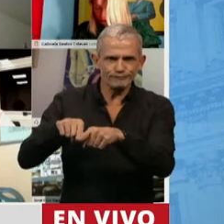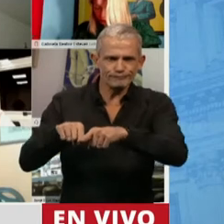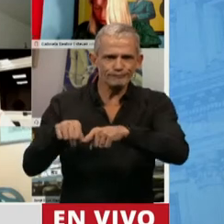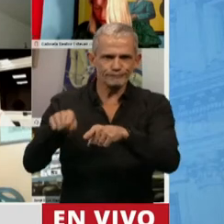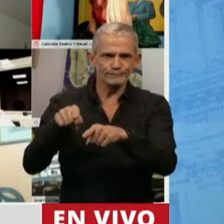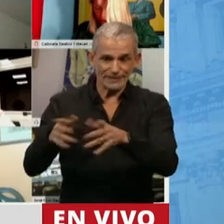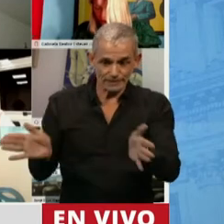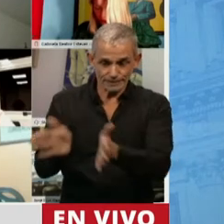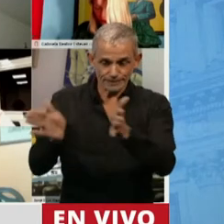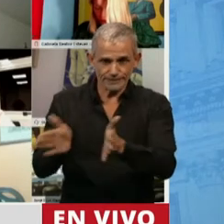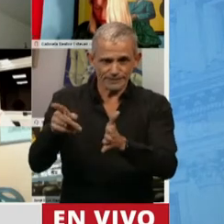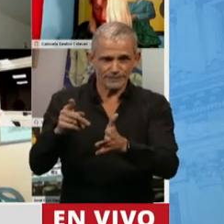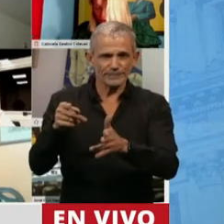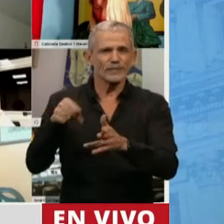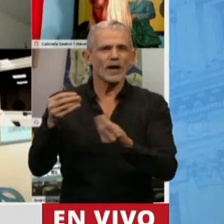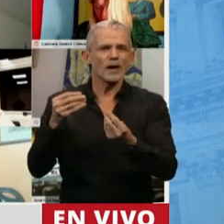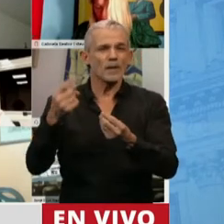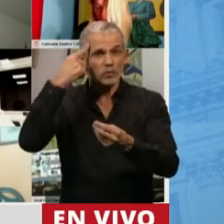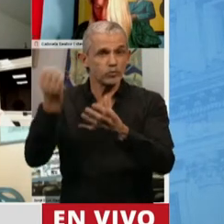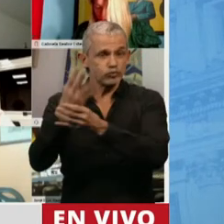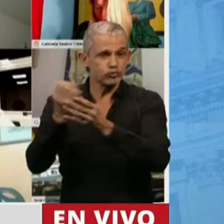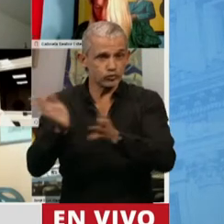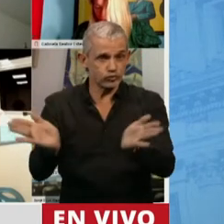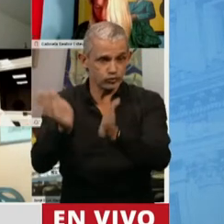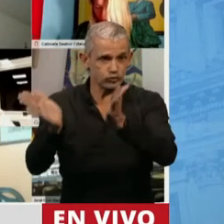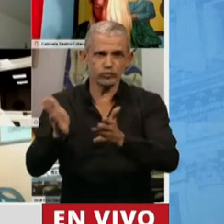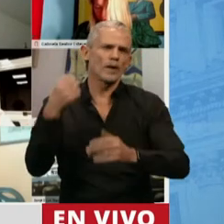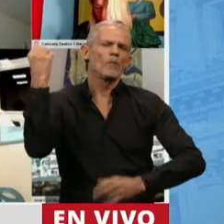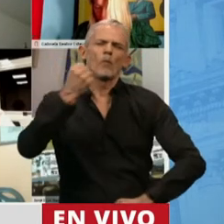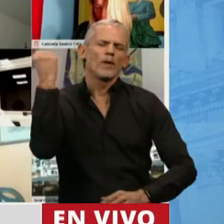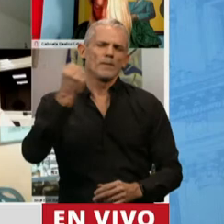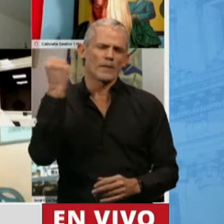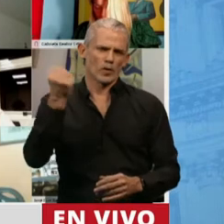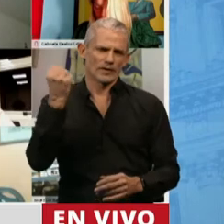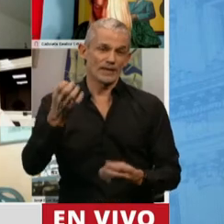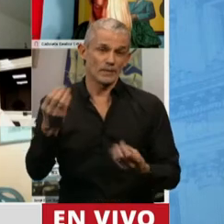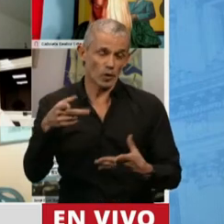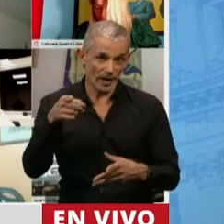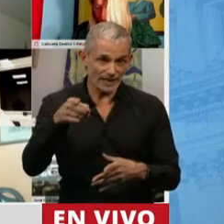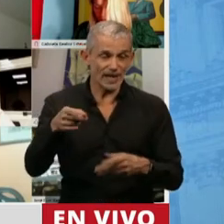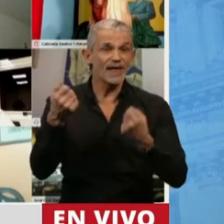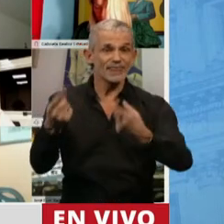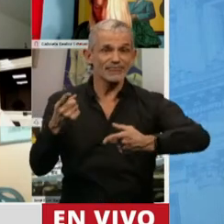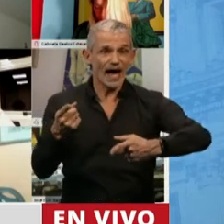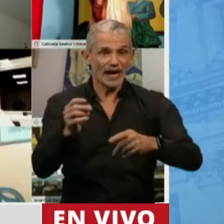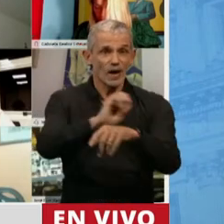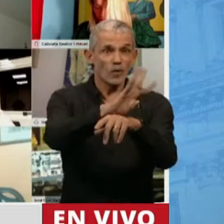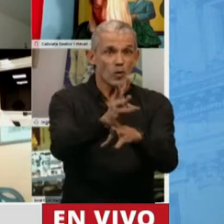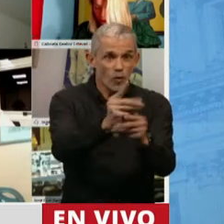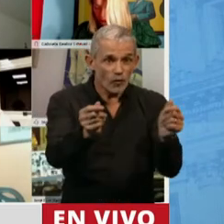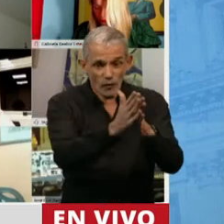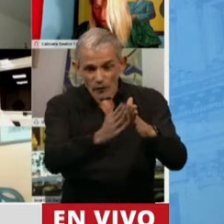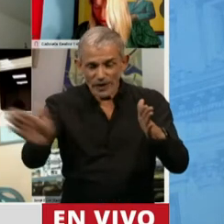economía del conocimiento es clave porque va a asegurar que pospandemia,